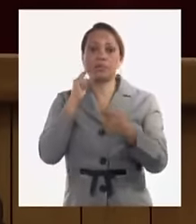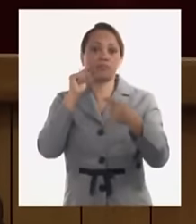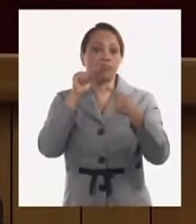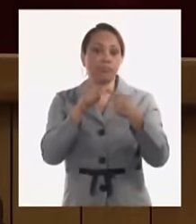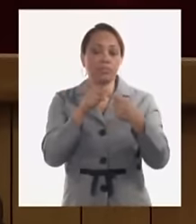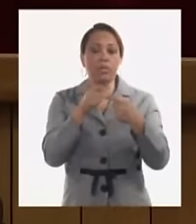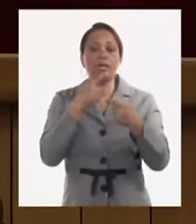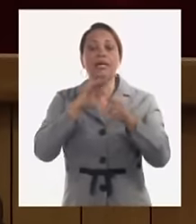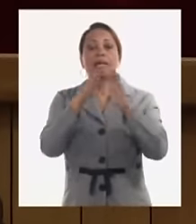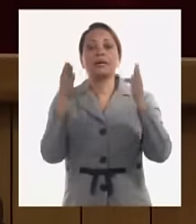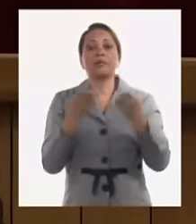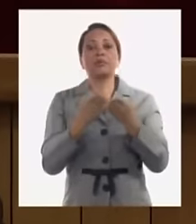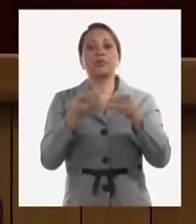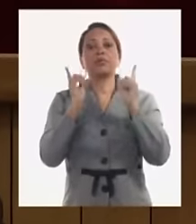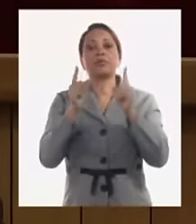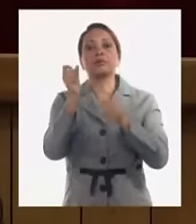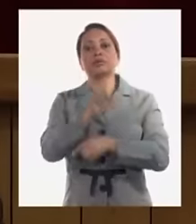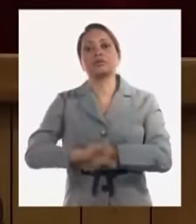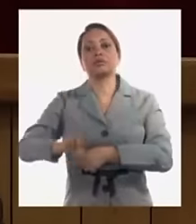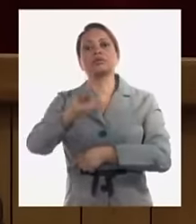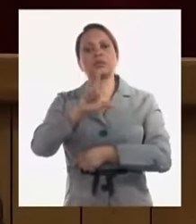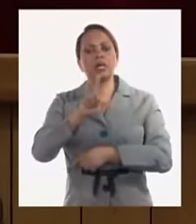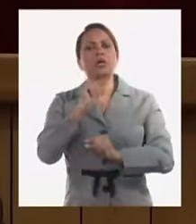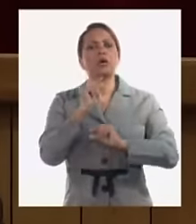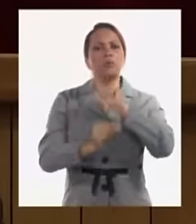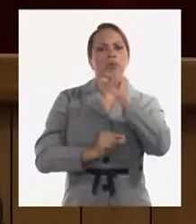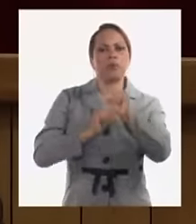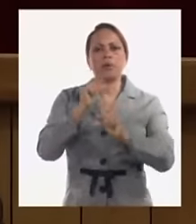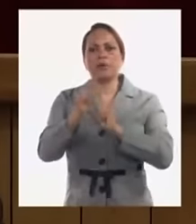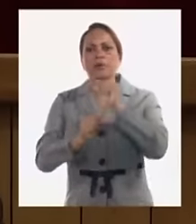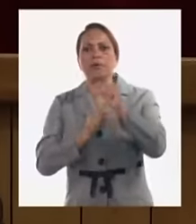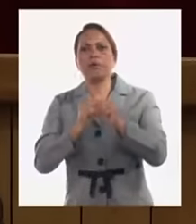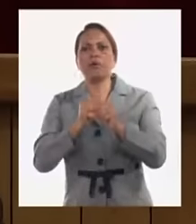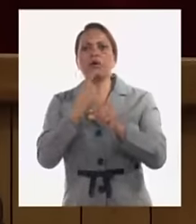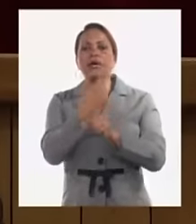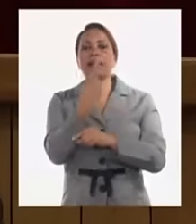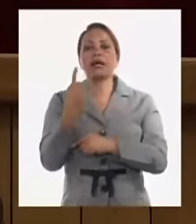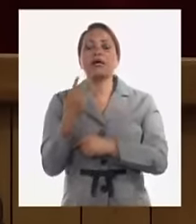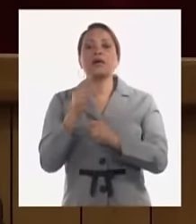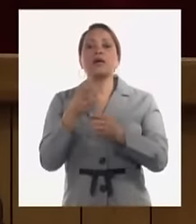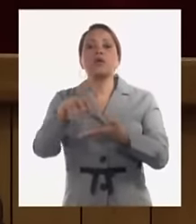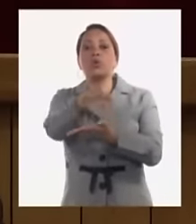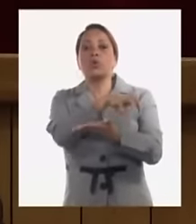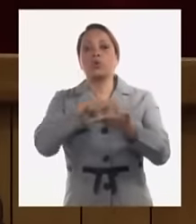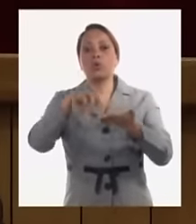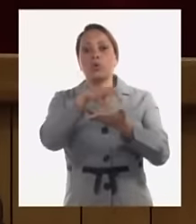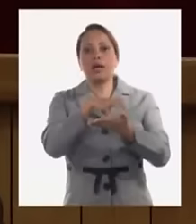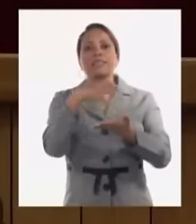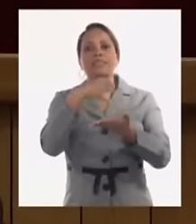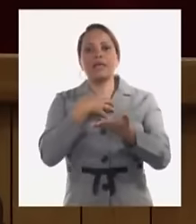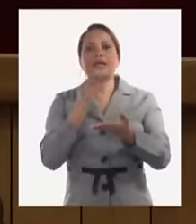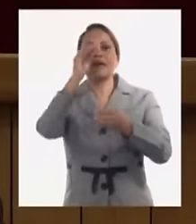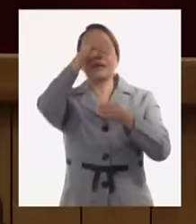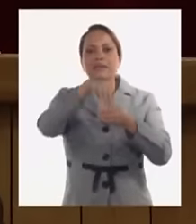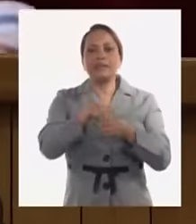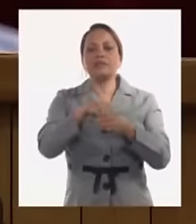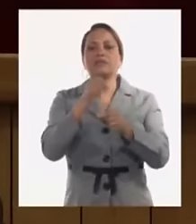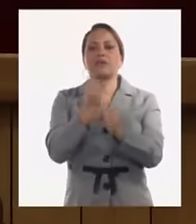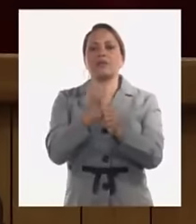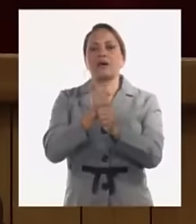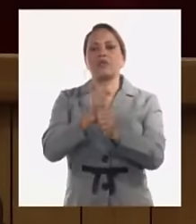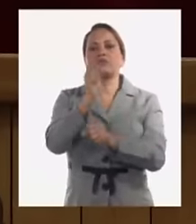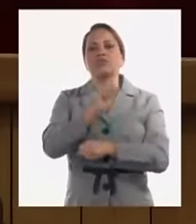mundo de las políticas sociales y vamos a llevarlo hasta que cada circunstancia tenga su trabajador social